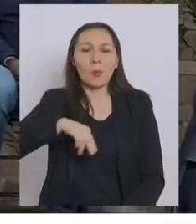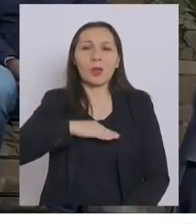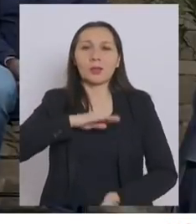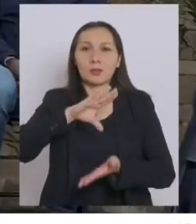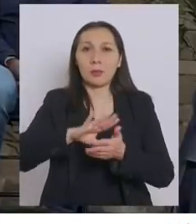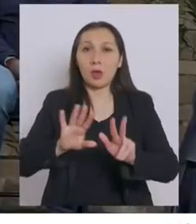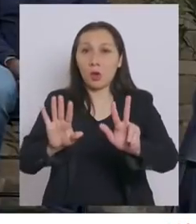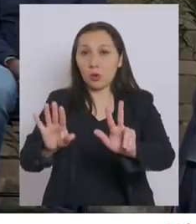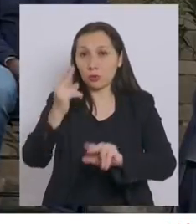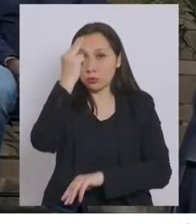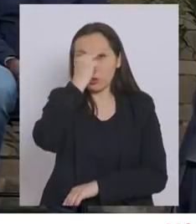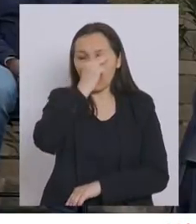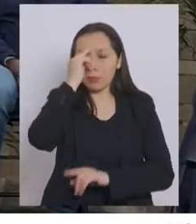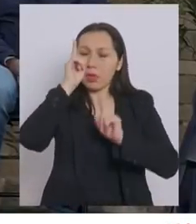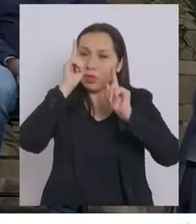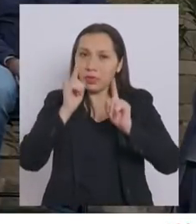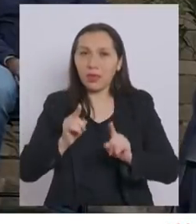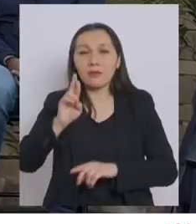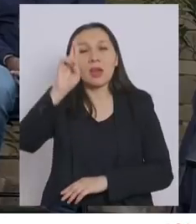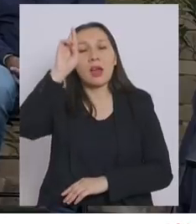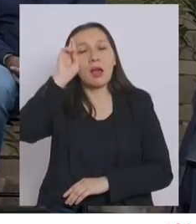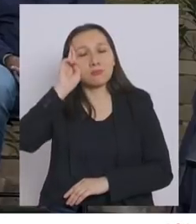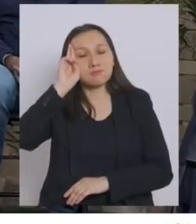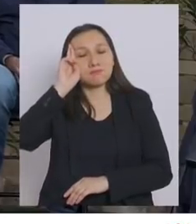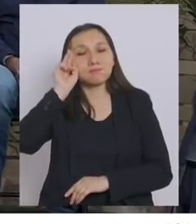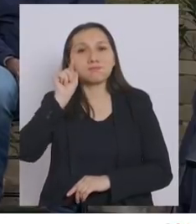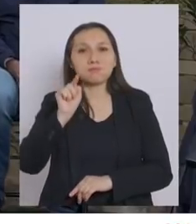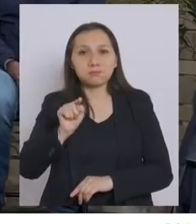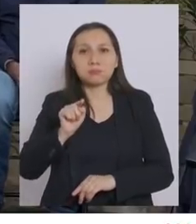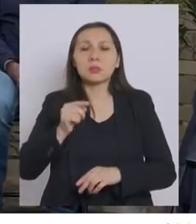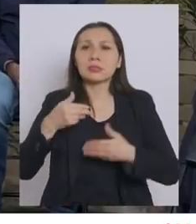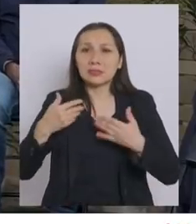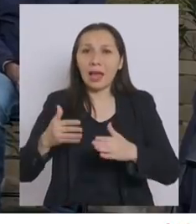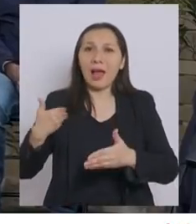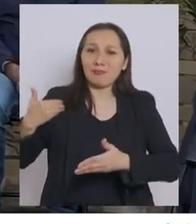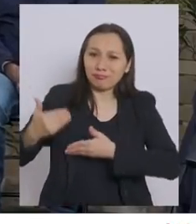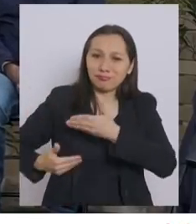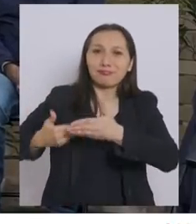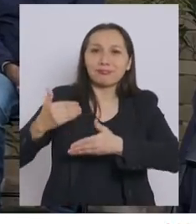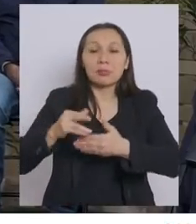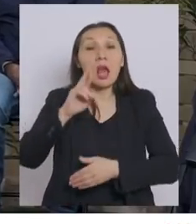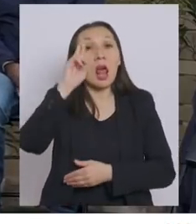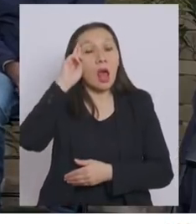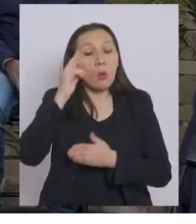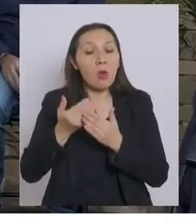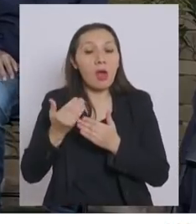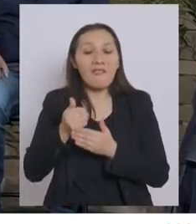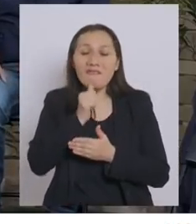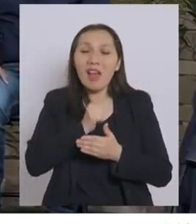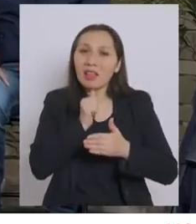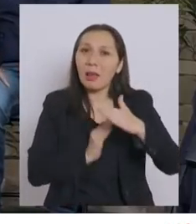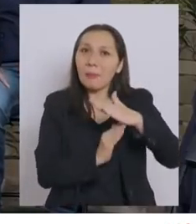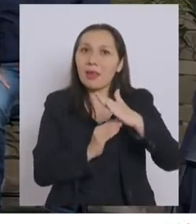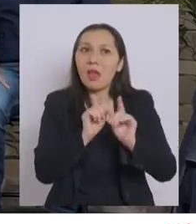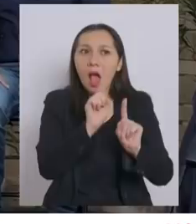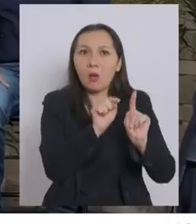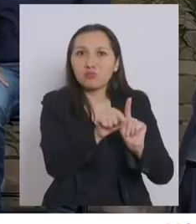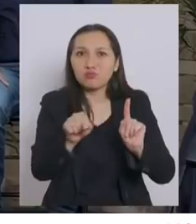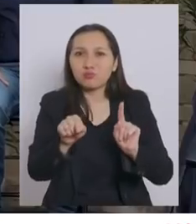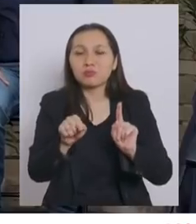Este 8 de marzo debe ser la conmemoración de lo que se ha avanzado y un recordatorio de lo que aún está pendiente.